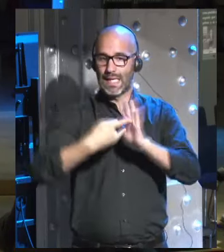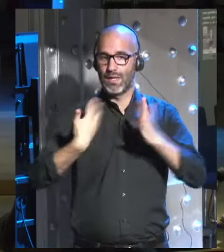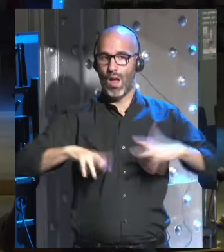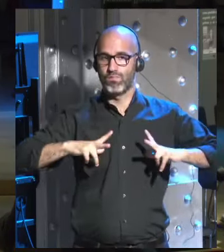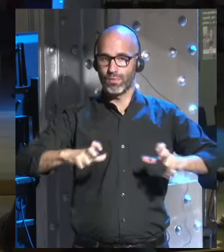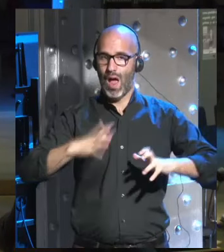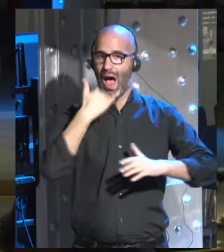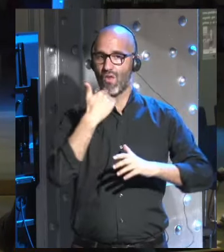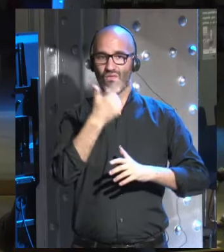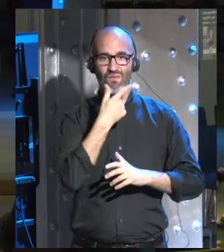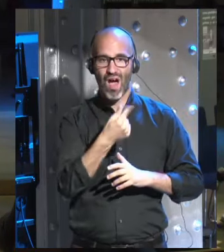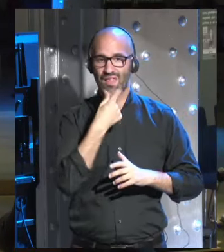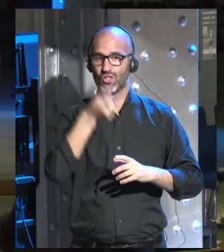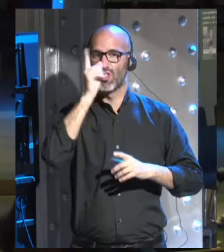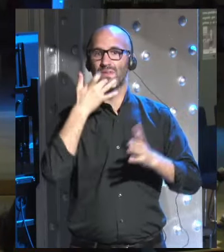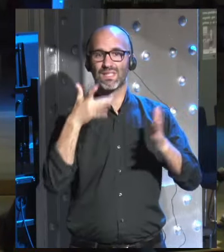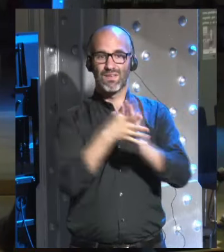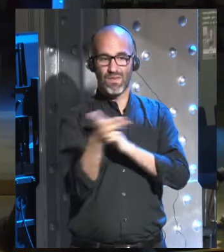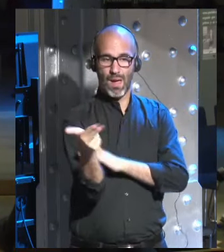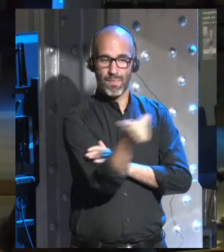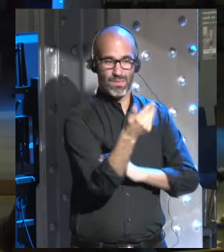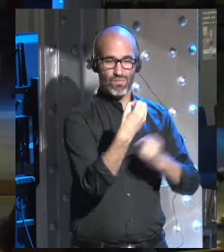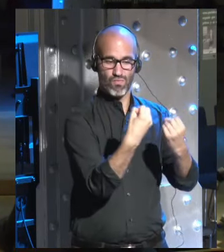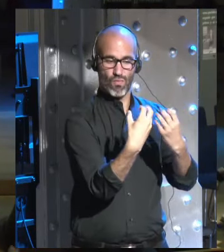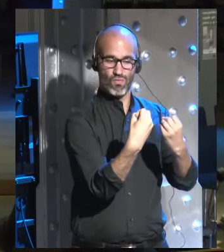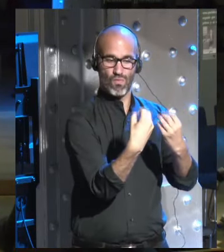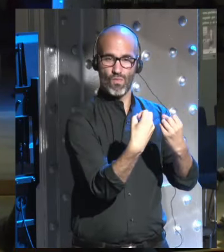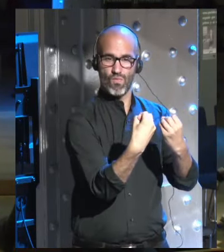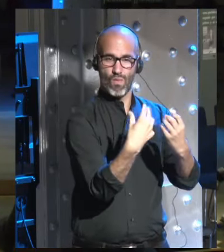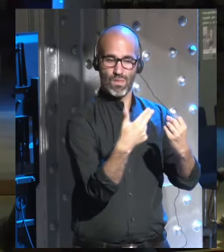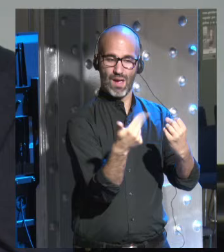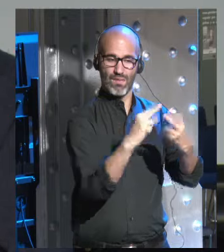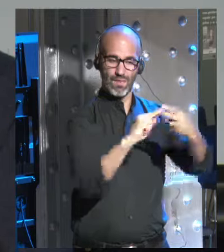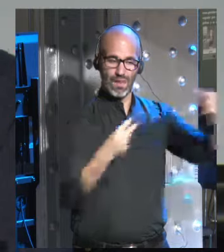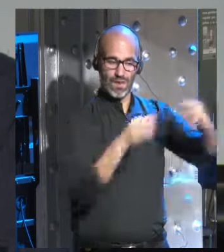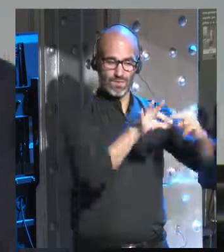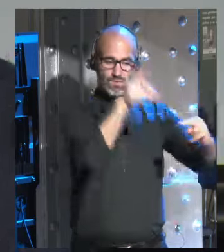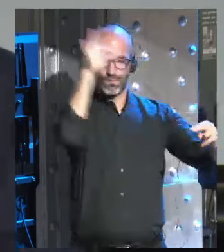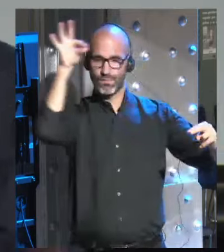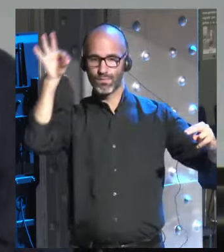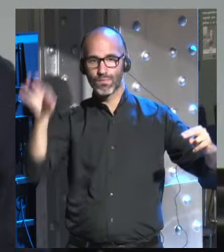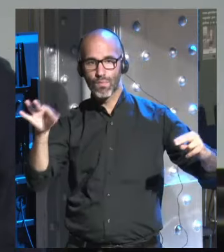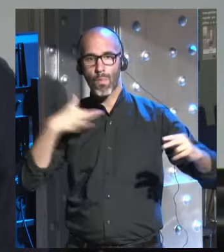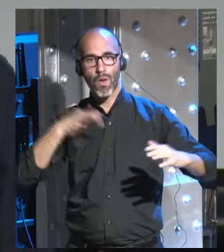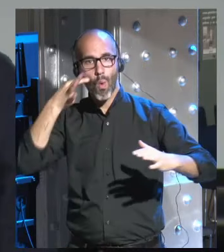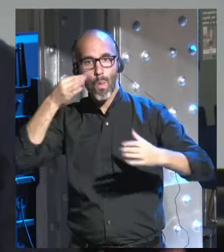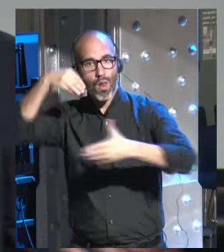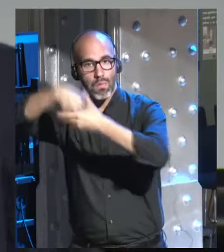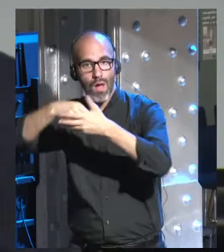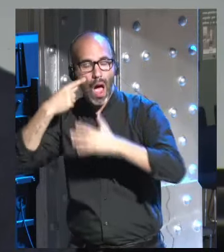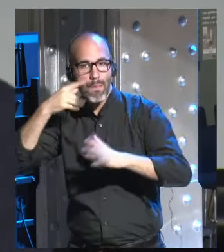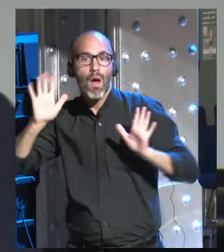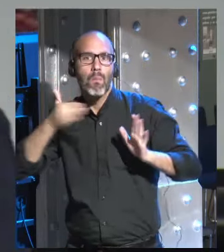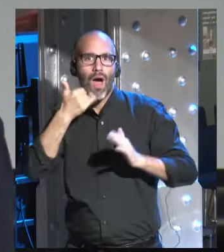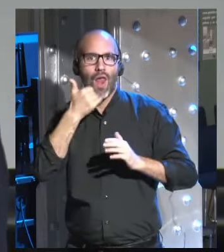relativamente sencillo porque es un único gen que controla una calidad, una cualidad, podría